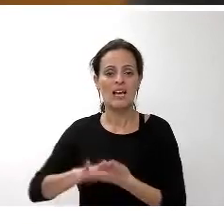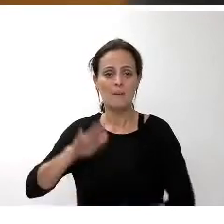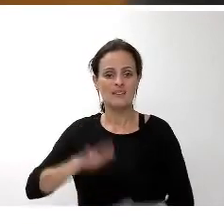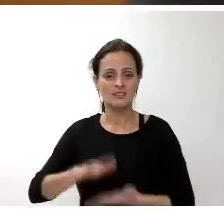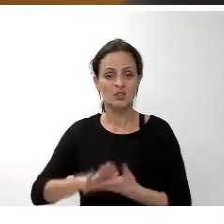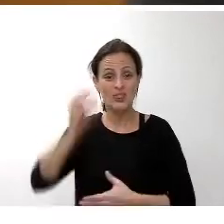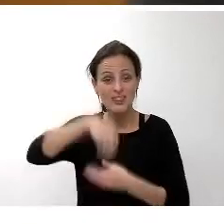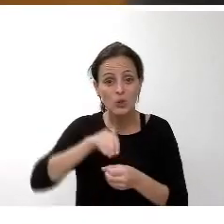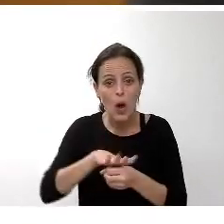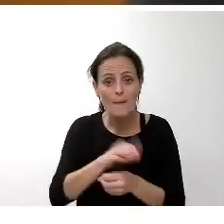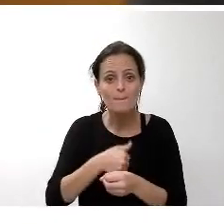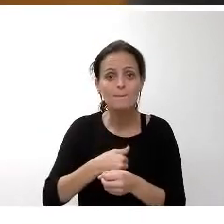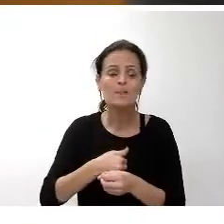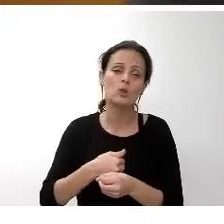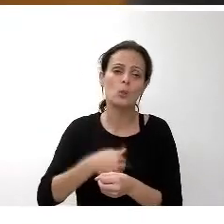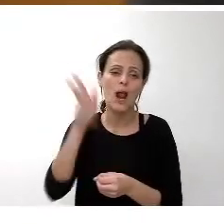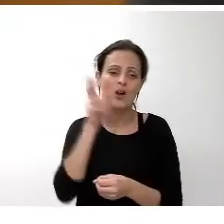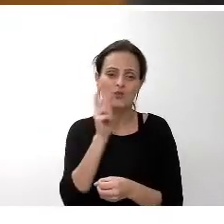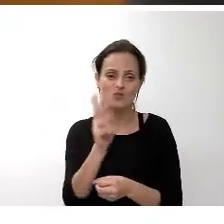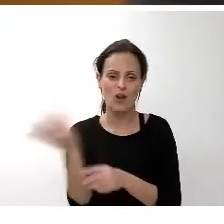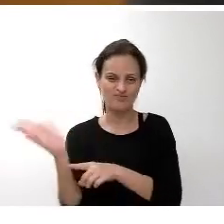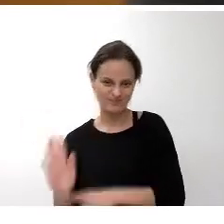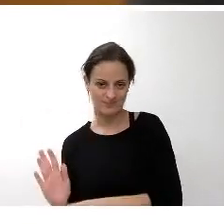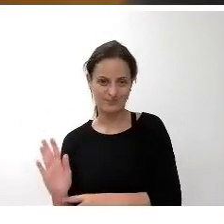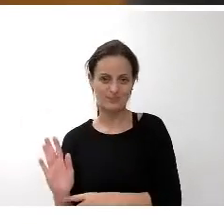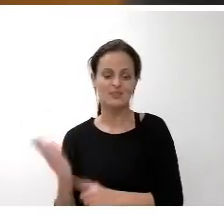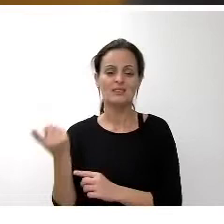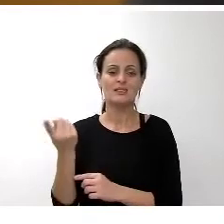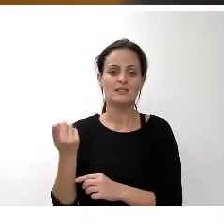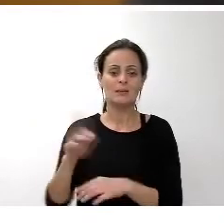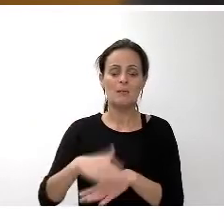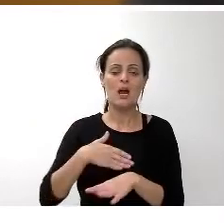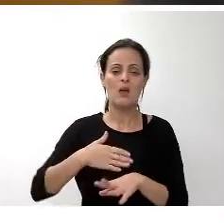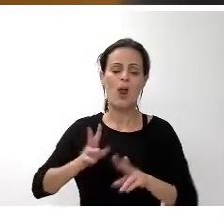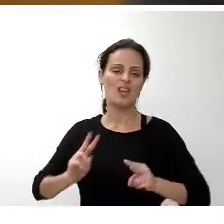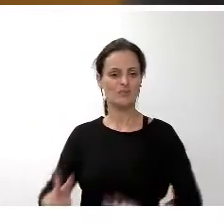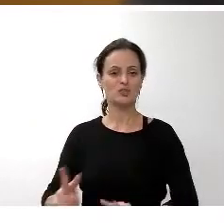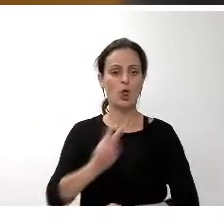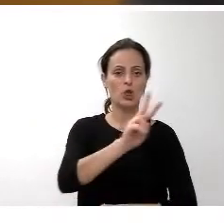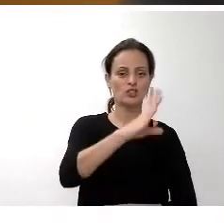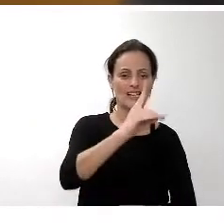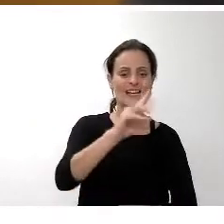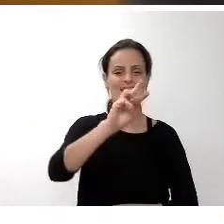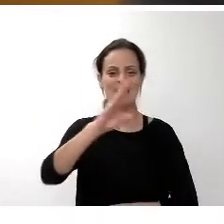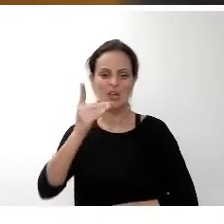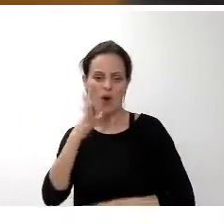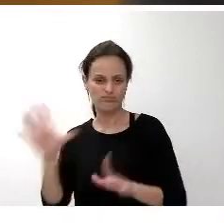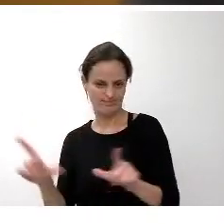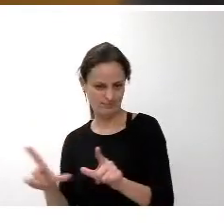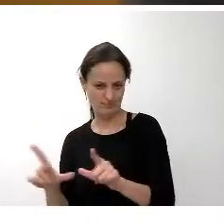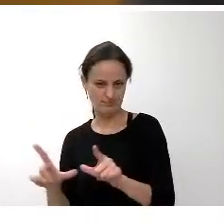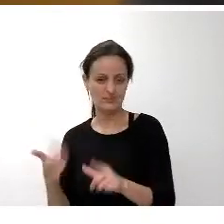audiovisual y también a la animación 2D y 3D la transferencia de conocimiento